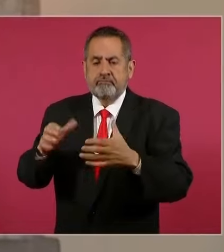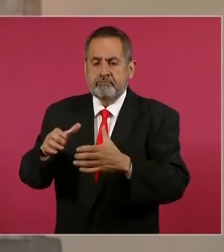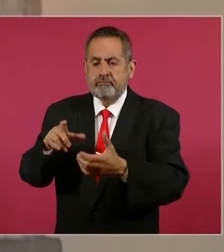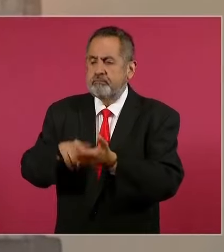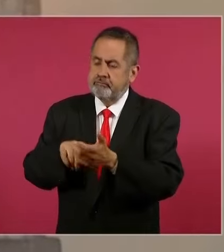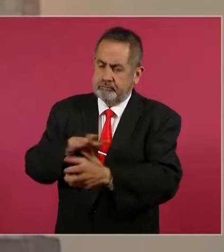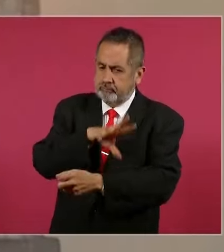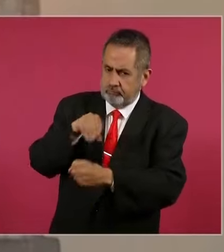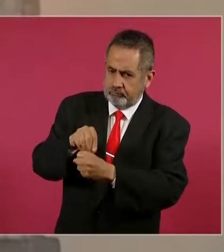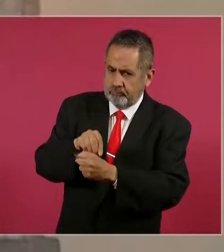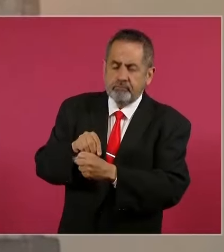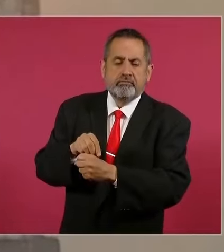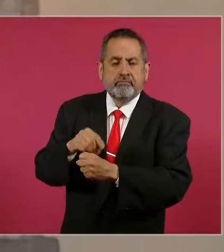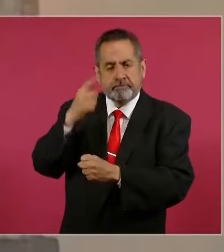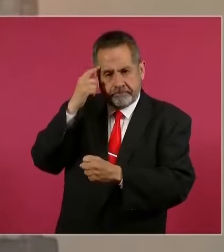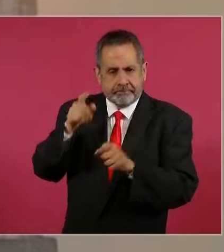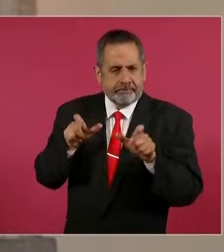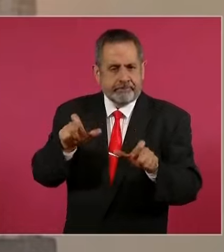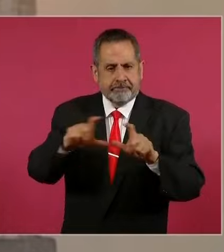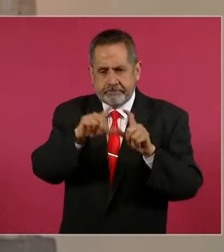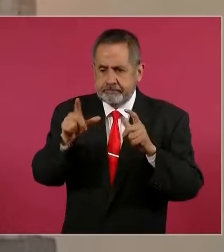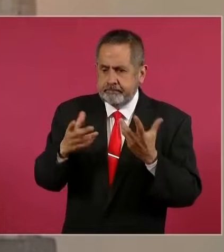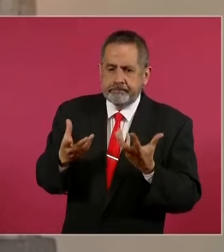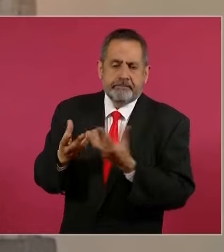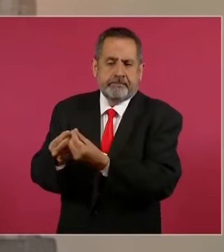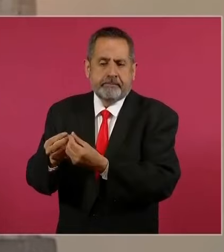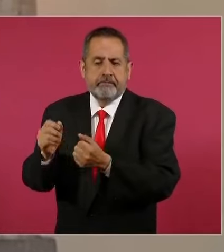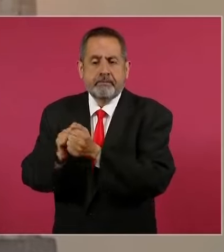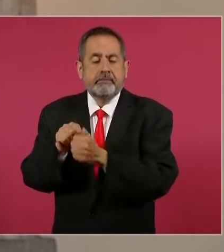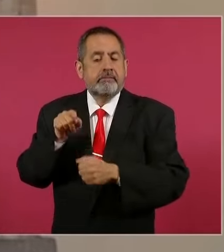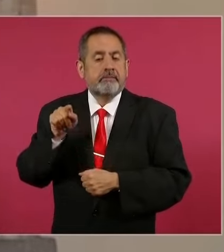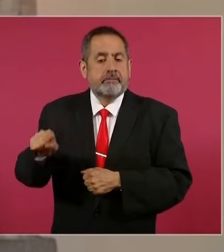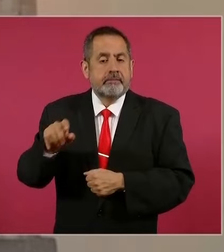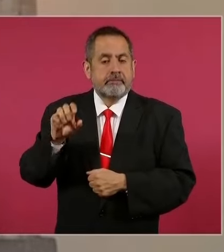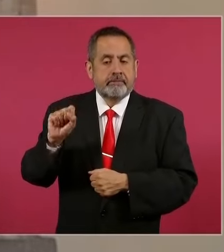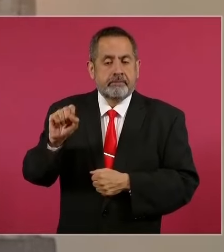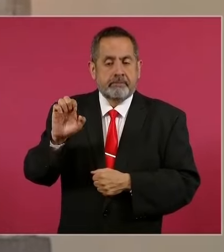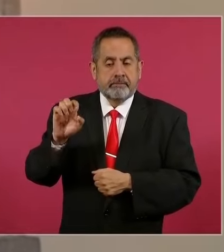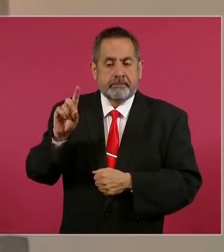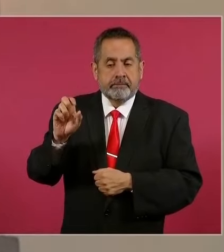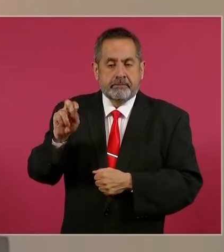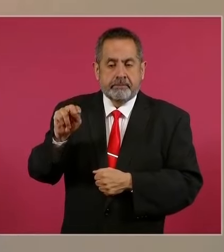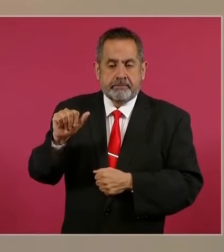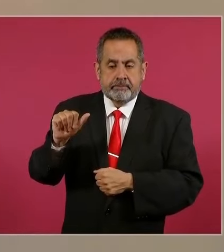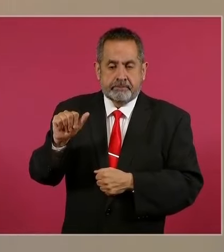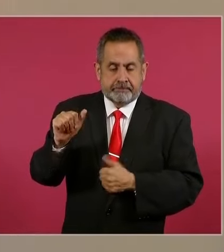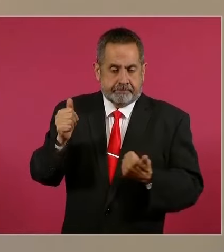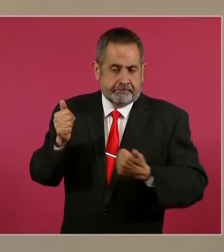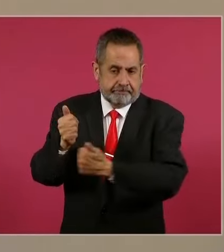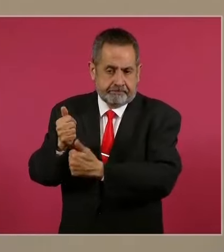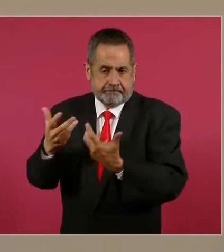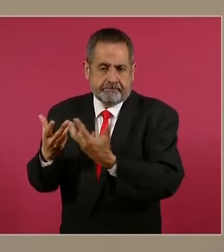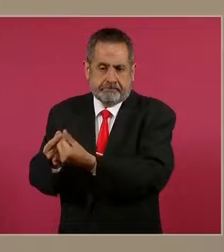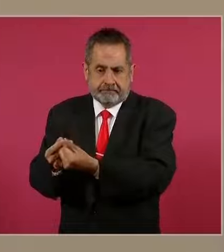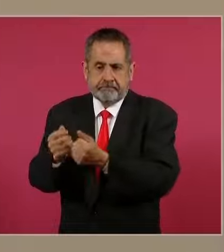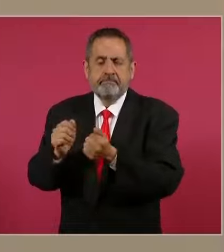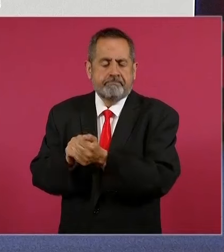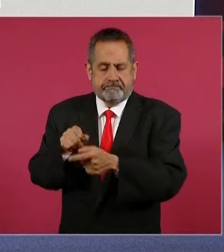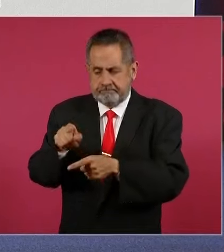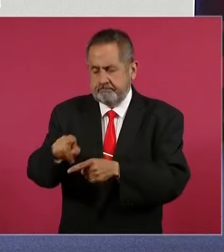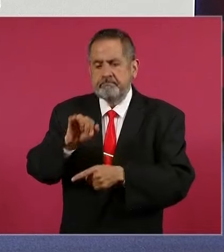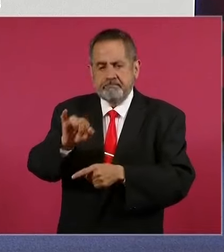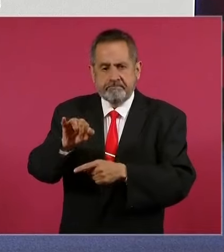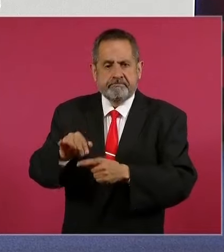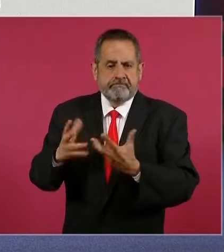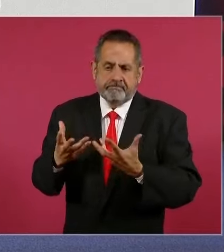administrativa de la Guardia Nacional a la Secretaría de la Defensa Nacional y su reconocimiento como parte